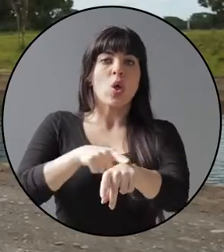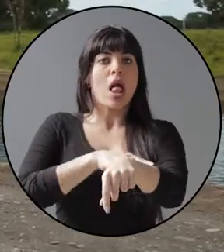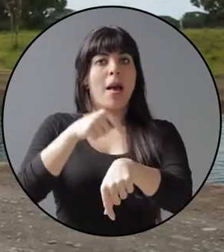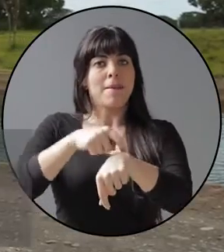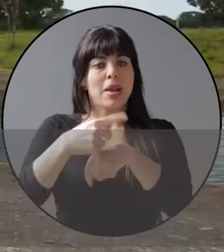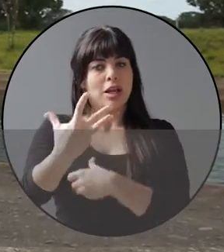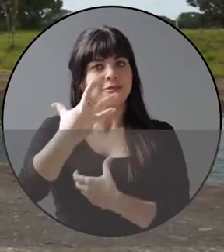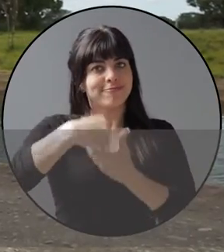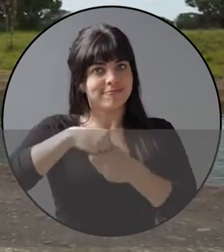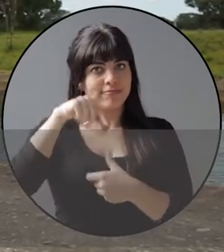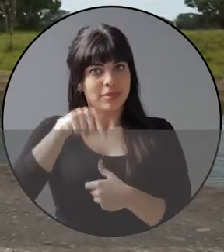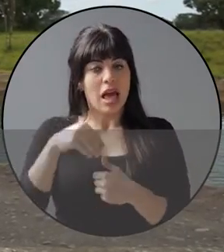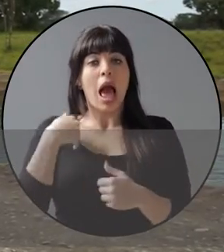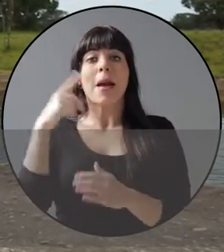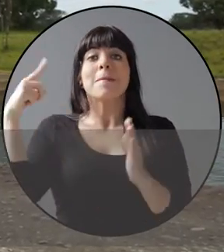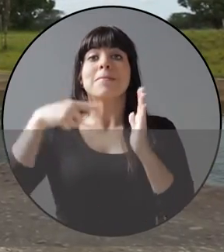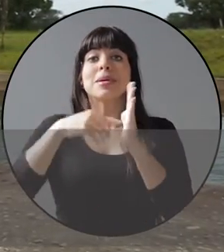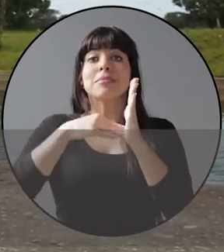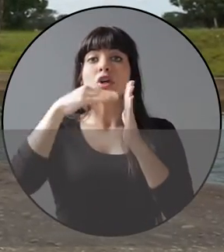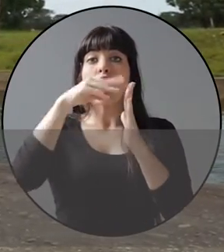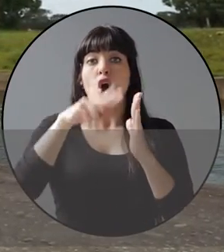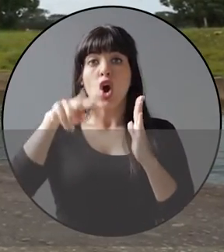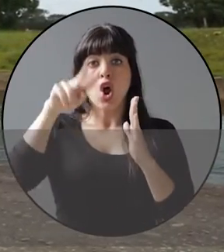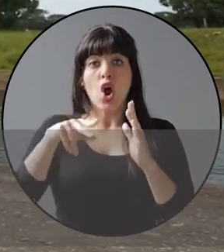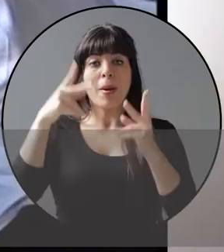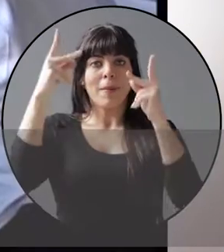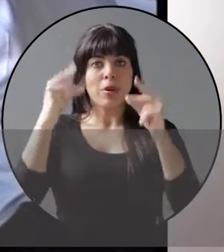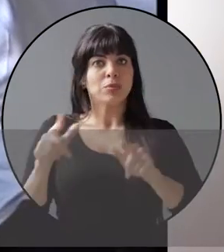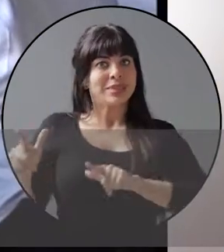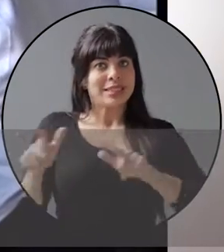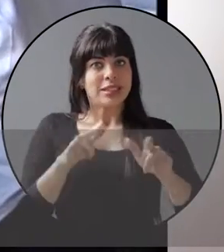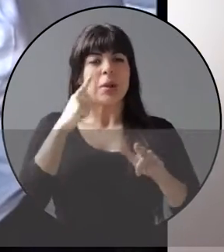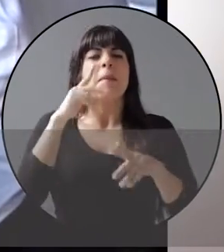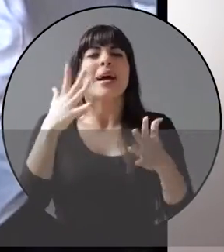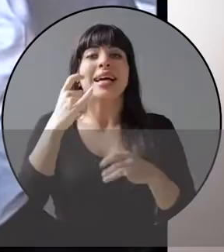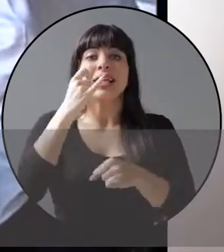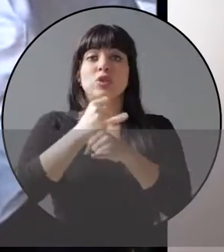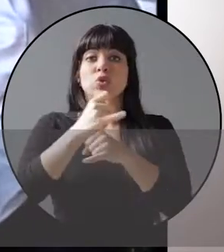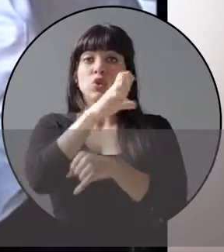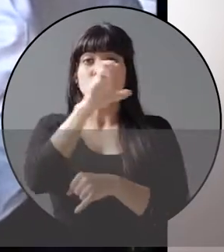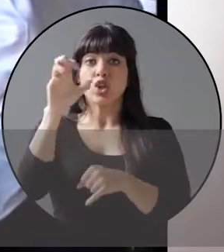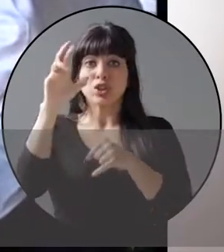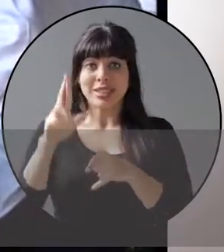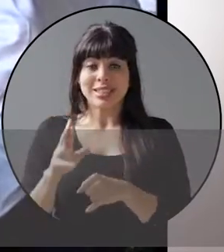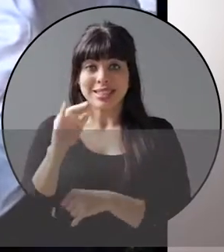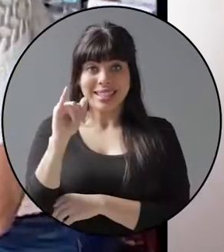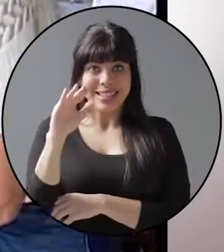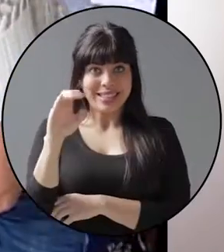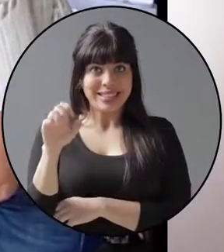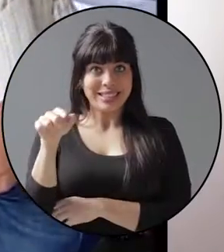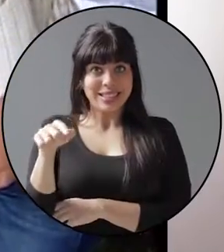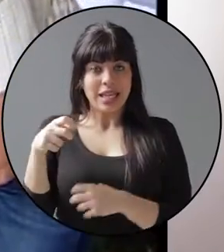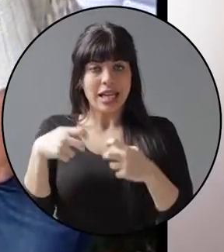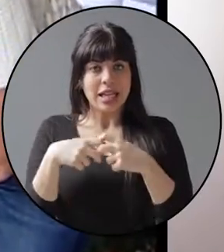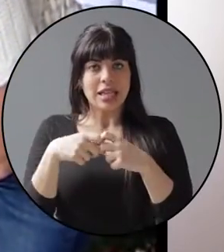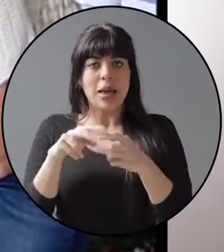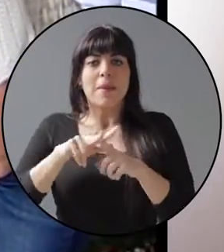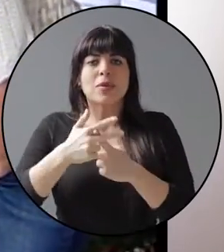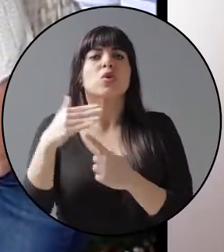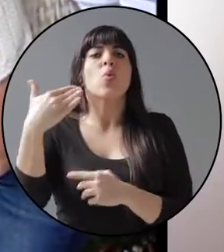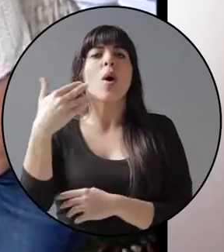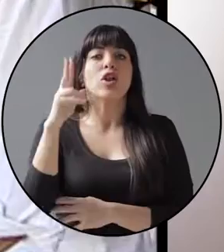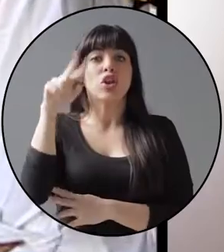plazo. Hay mil millones de colones presupuestados para que el Instituto Costarricense de Electricidad inicie en el